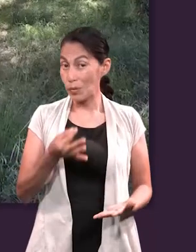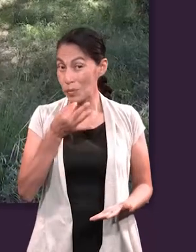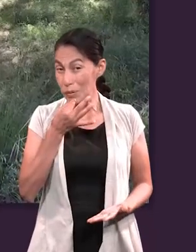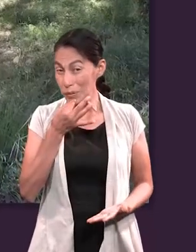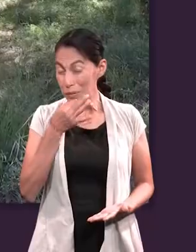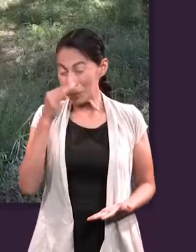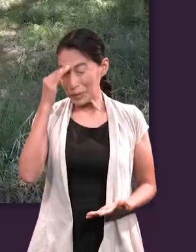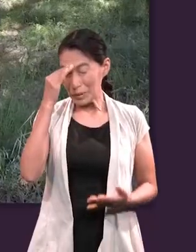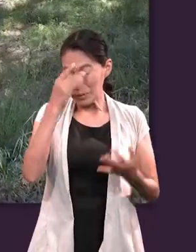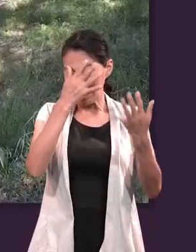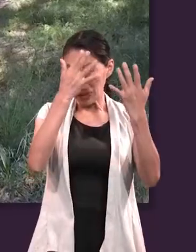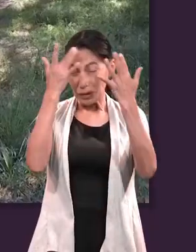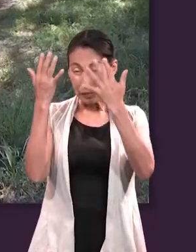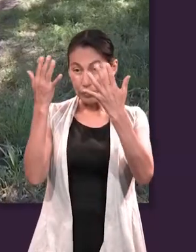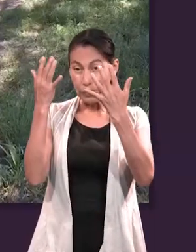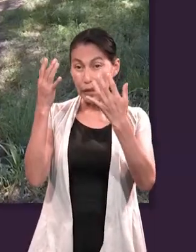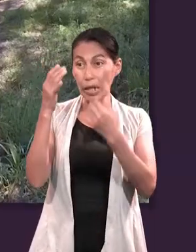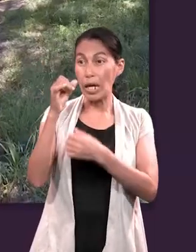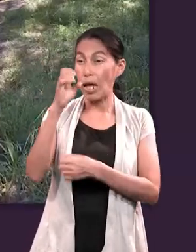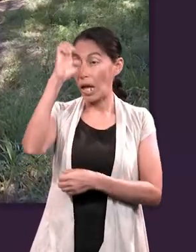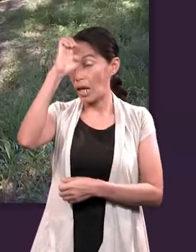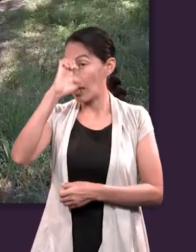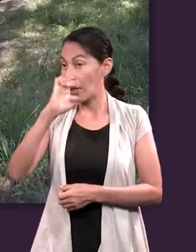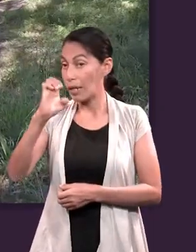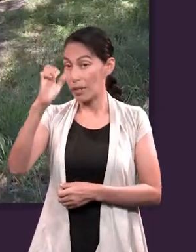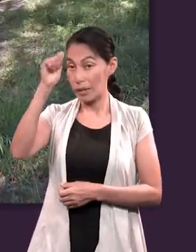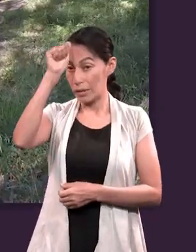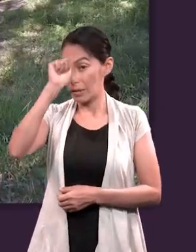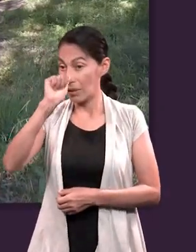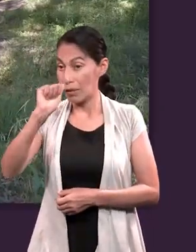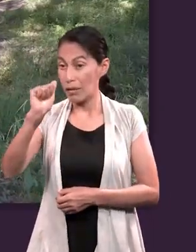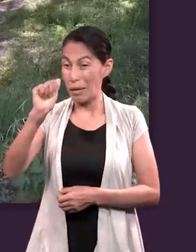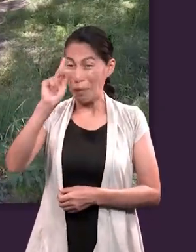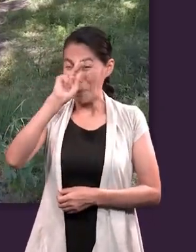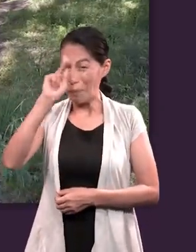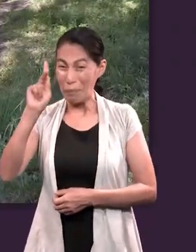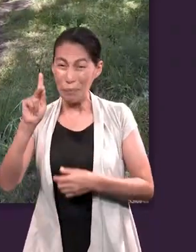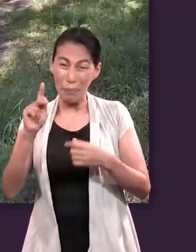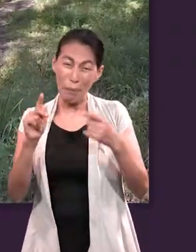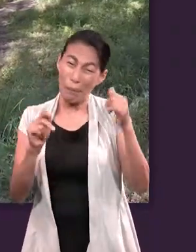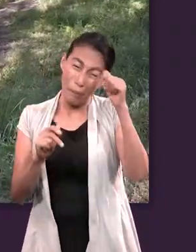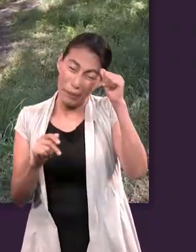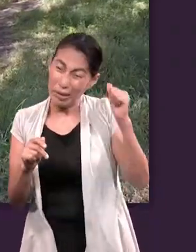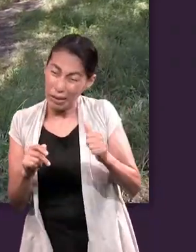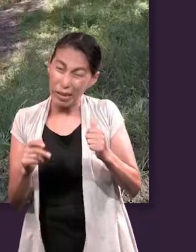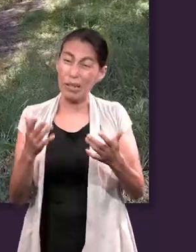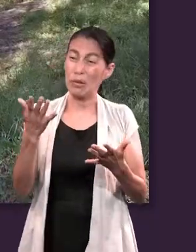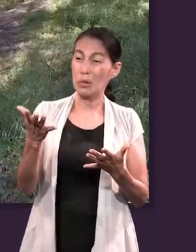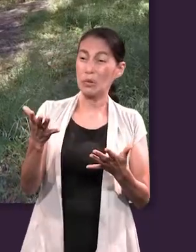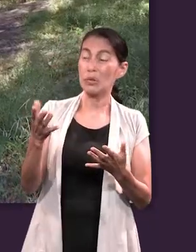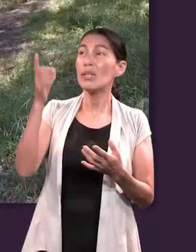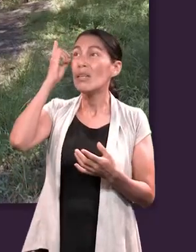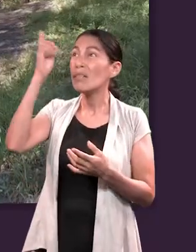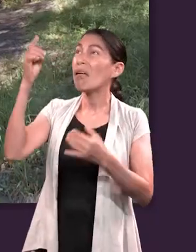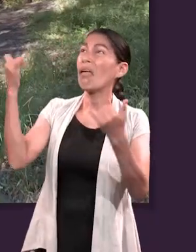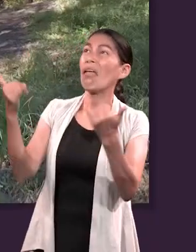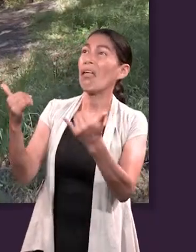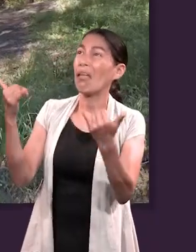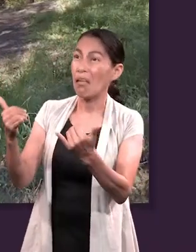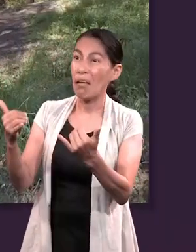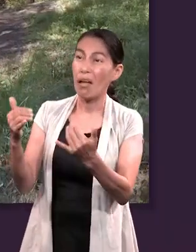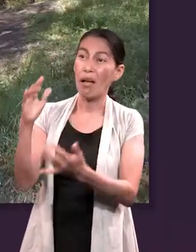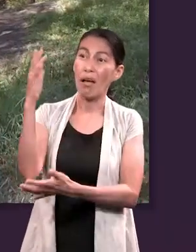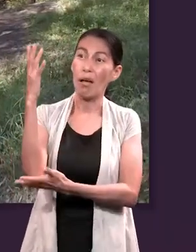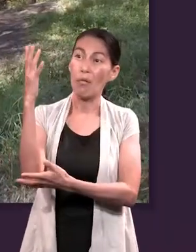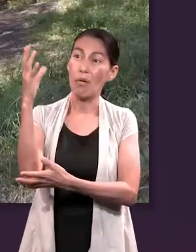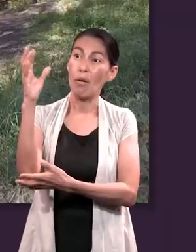Imaginemos por un momento la desgarradora escena de Adán y Eva cuando acaban de caer en pecado. Desobedecieron a Dios, comieron